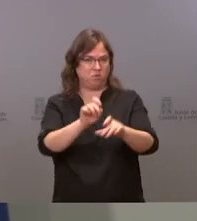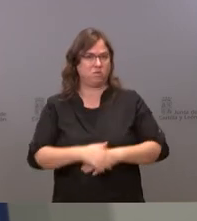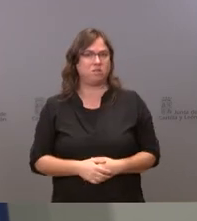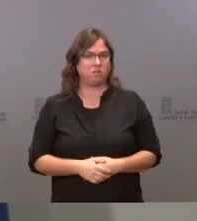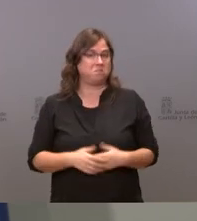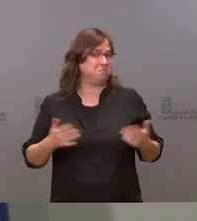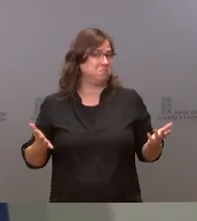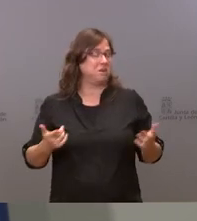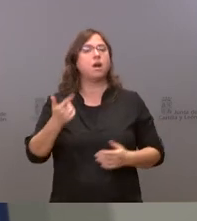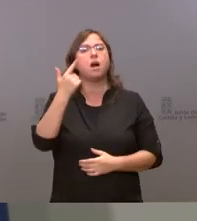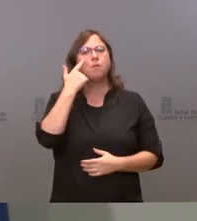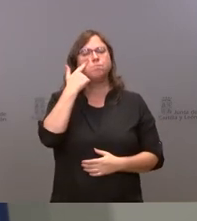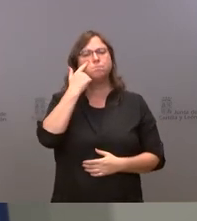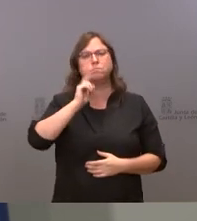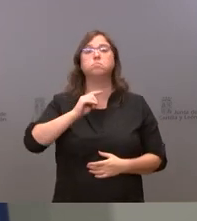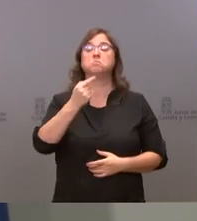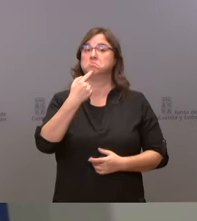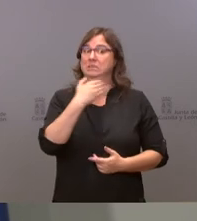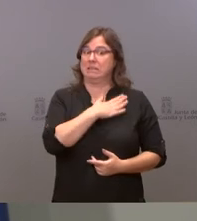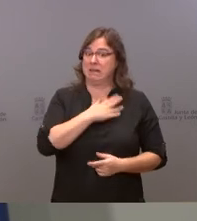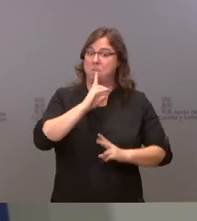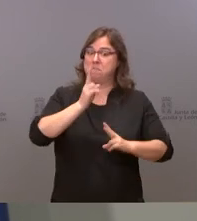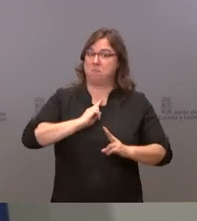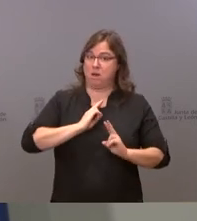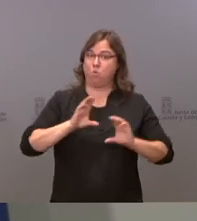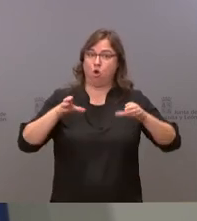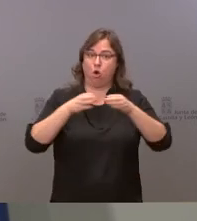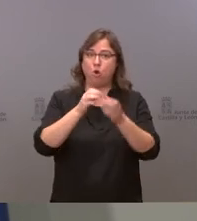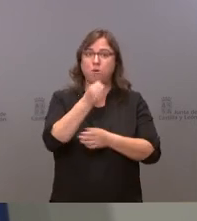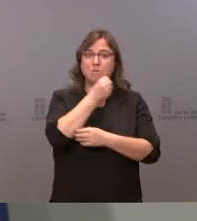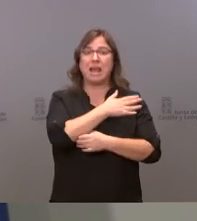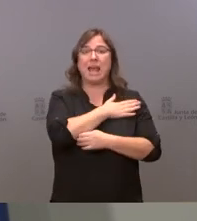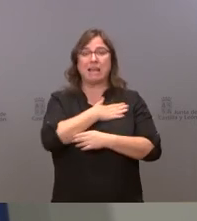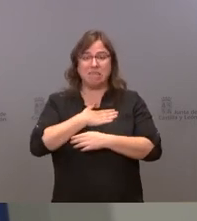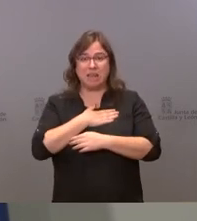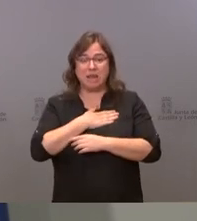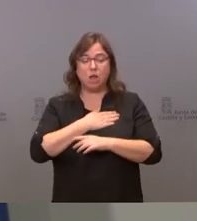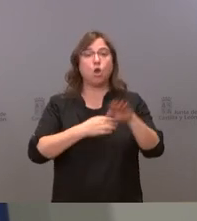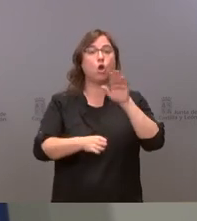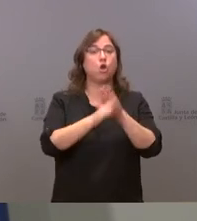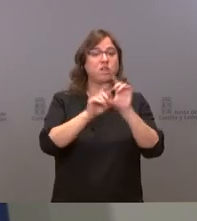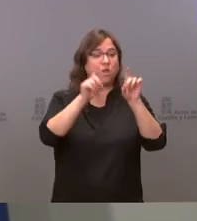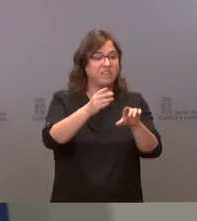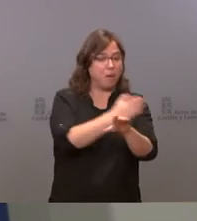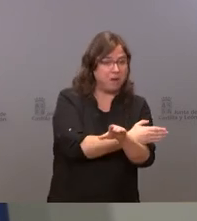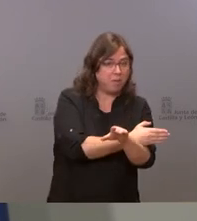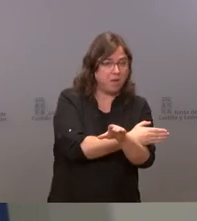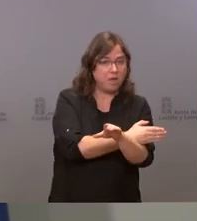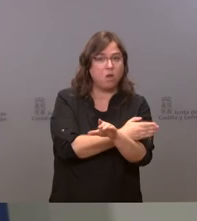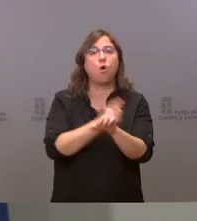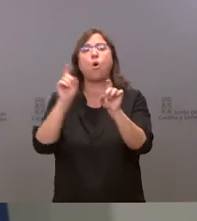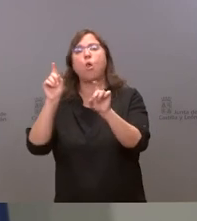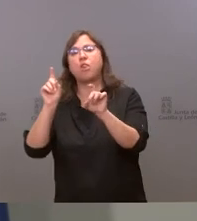a ver si consigo que el Partido Socialista se manifieste a favor o en contra de algo tan sencillo